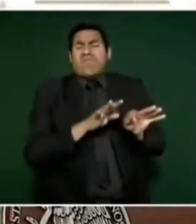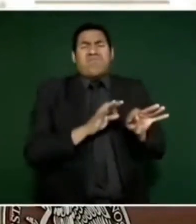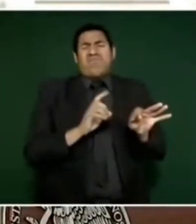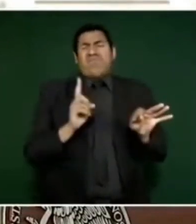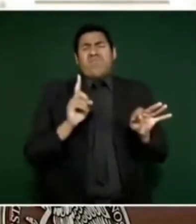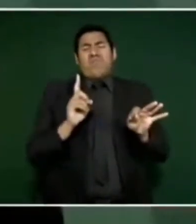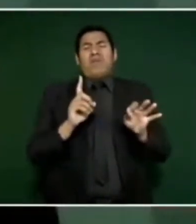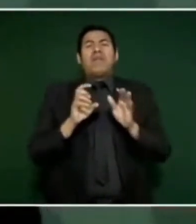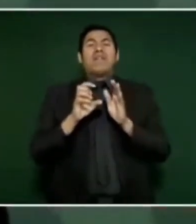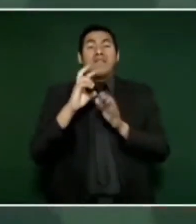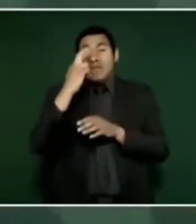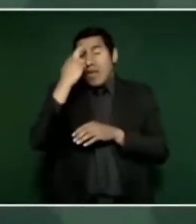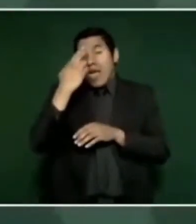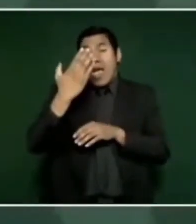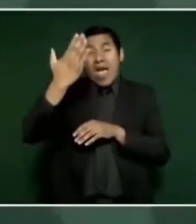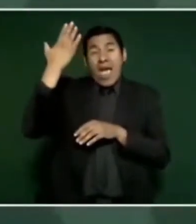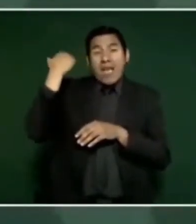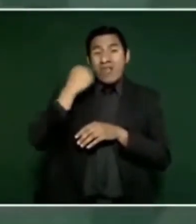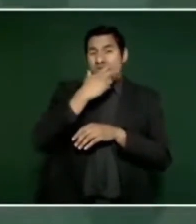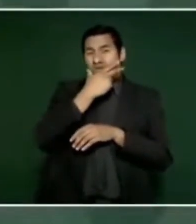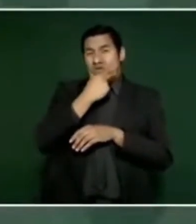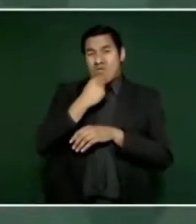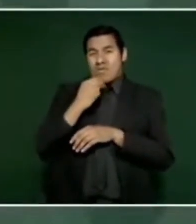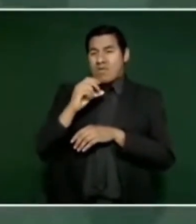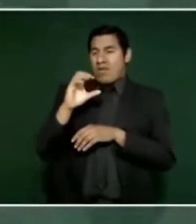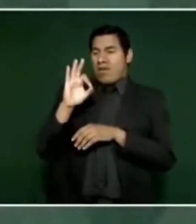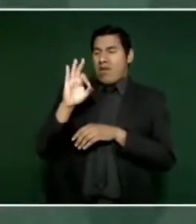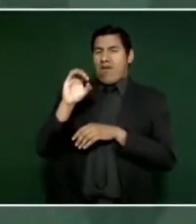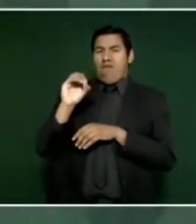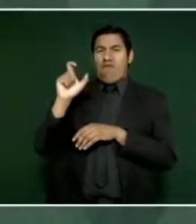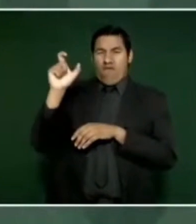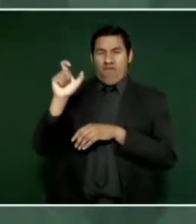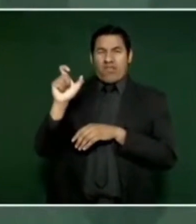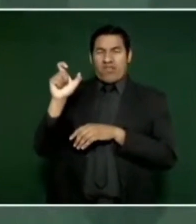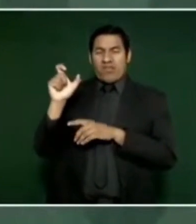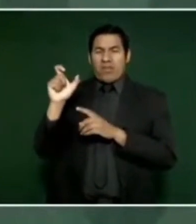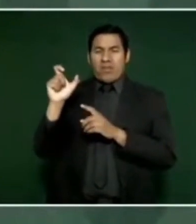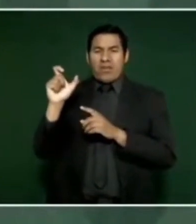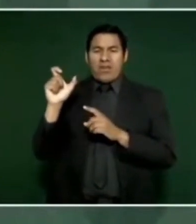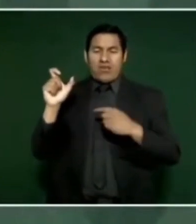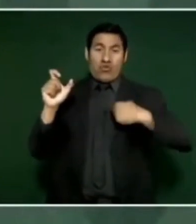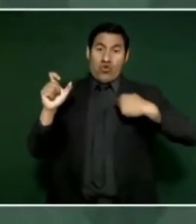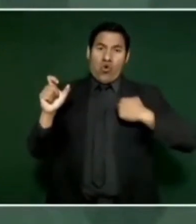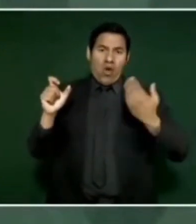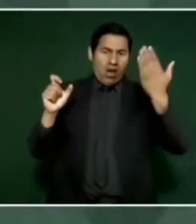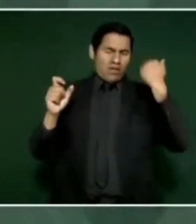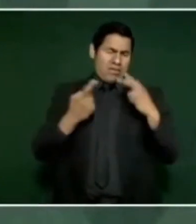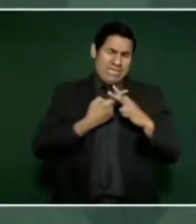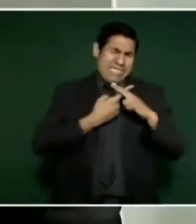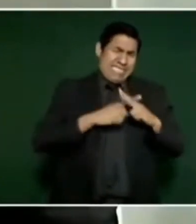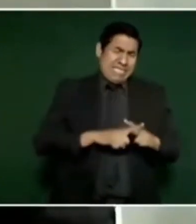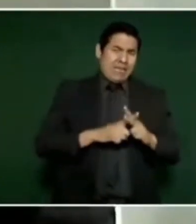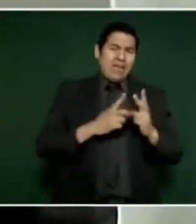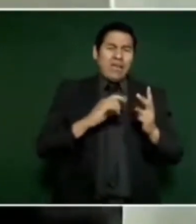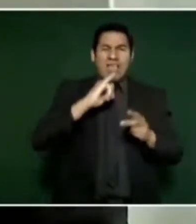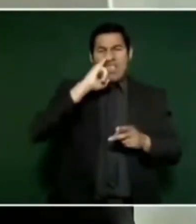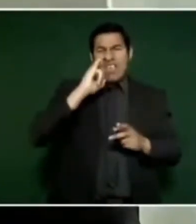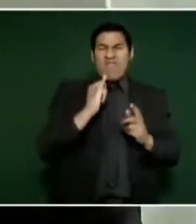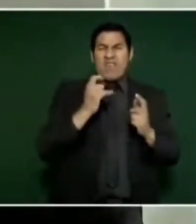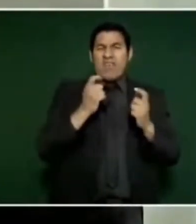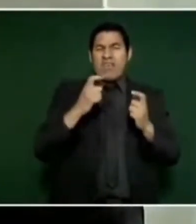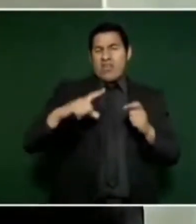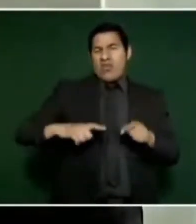Fox, cuando yo inicié este programa siendo jefe de gobierno en la Ciudad de México, salió a